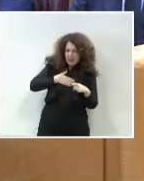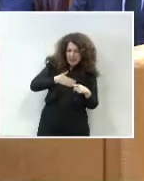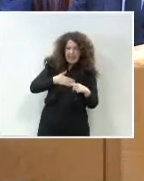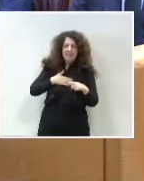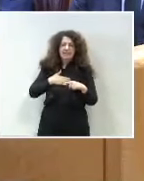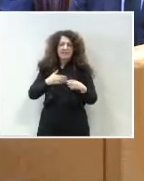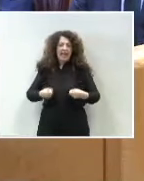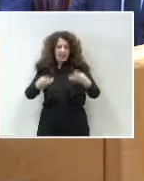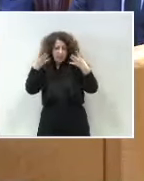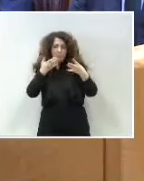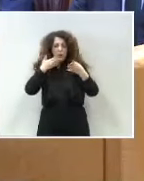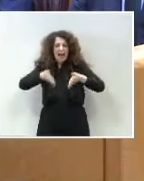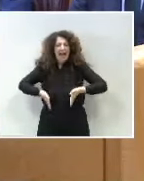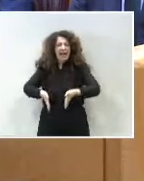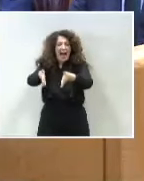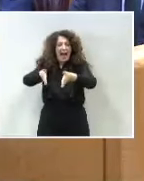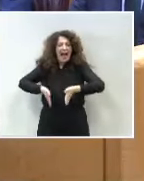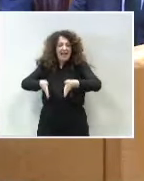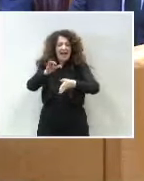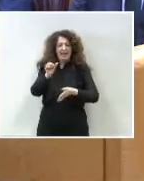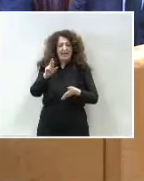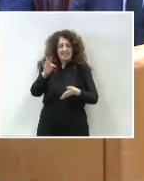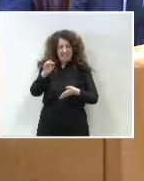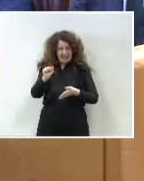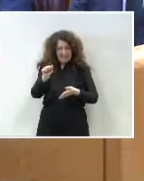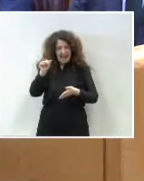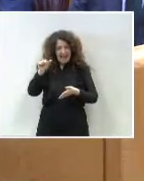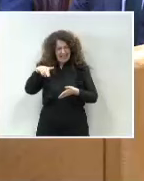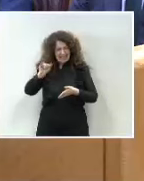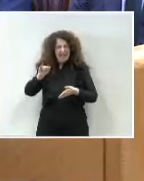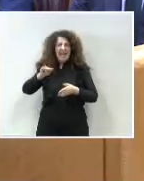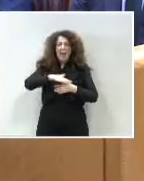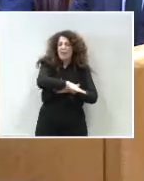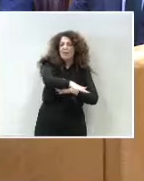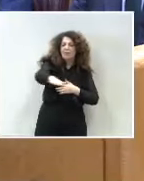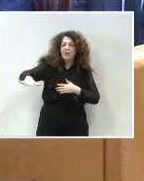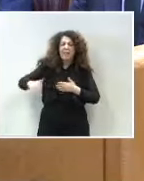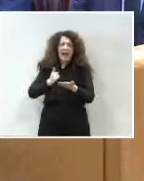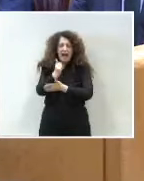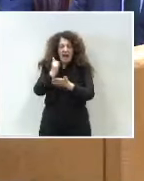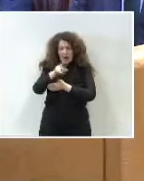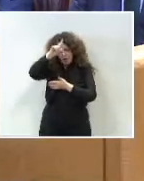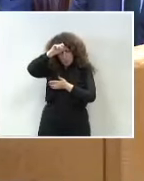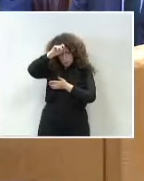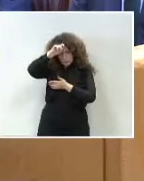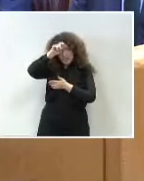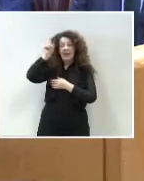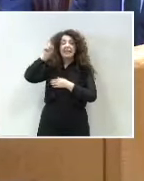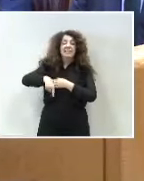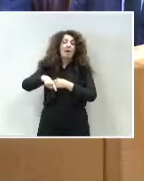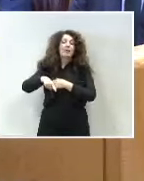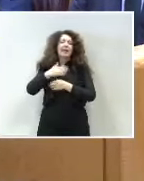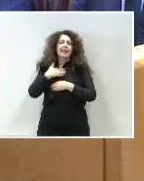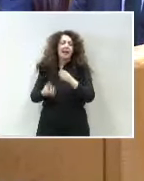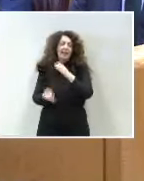canal Xerta-La Senia, las fincas rústicas Amui, el Vilar, el Lleida, el edificio del Registro Civil Único de Barcelona